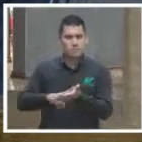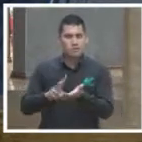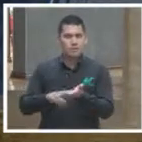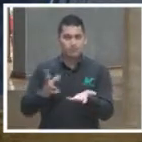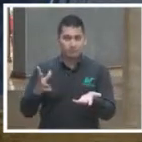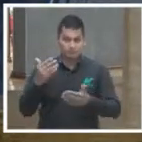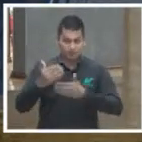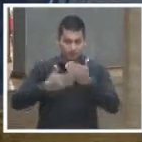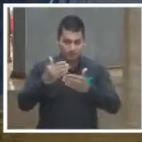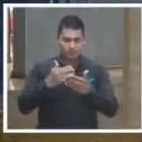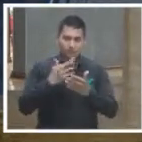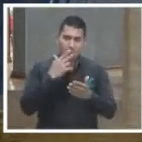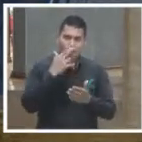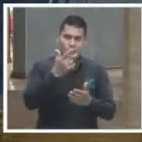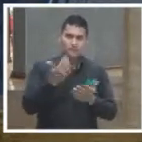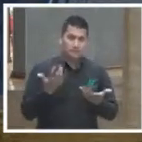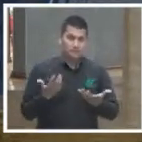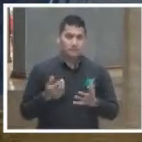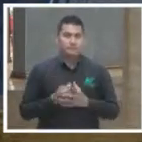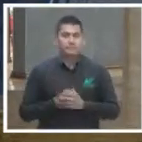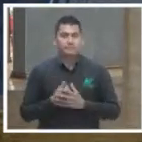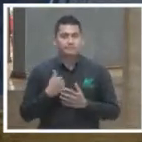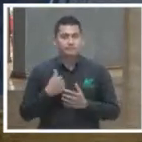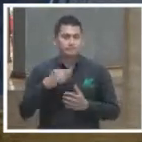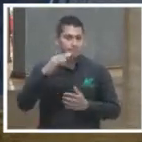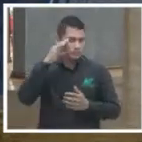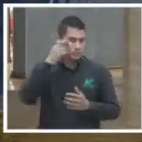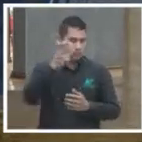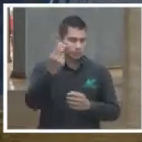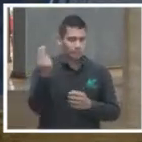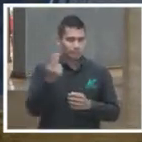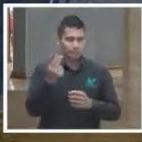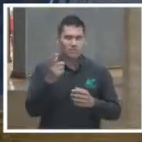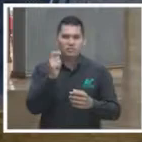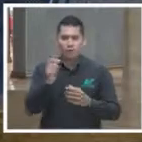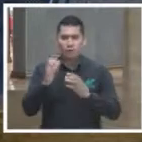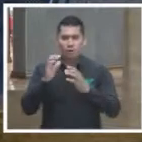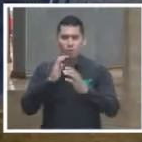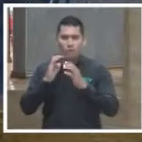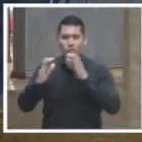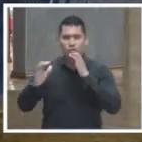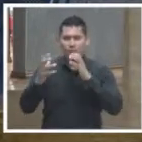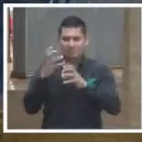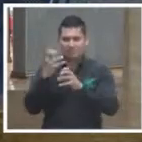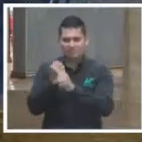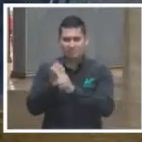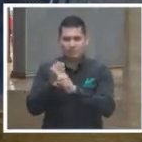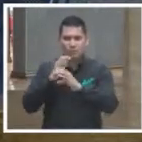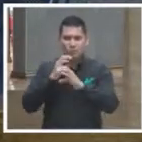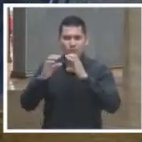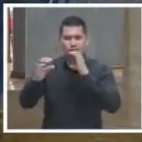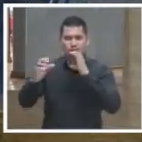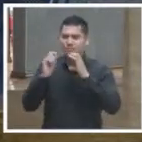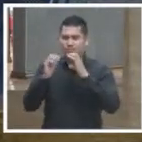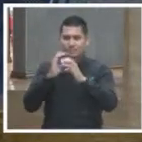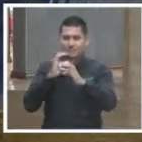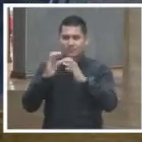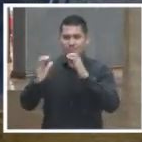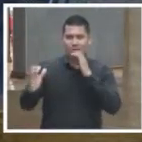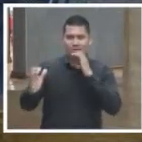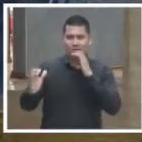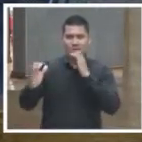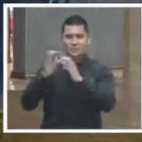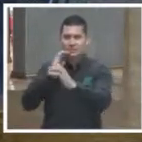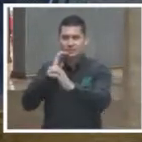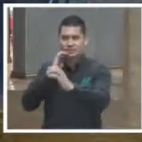en que es una comunicación de ida y vuelta, pueda ayudar a perfeccionar el proceso